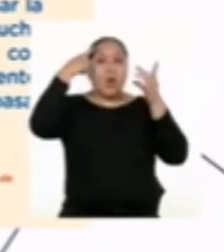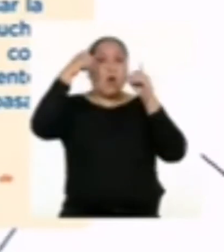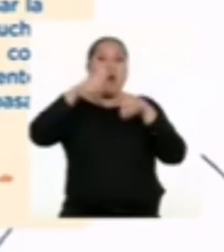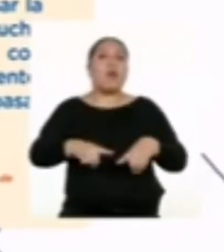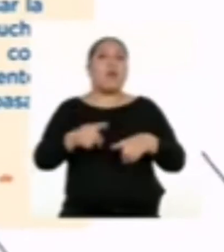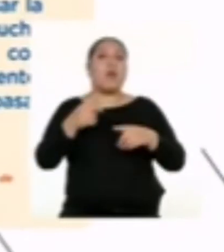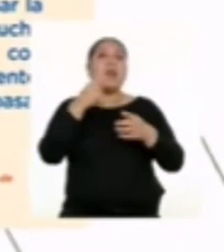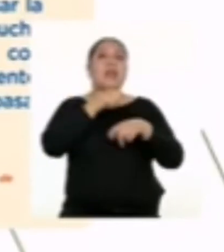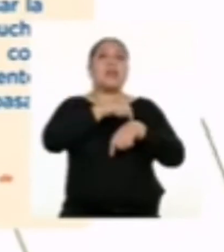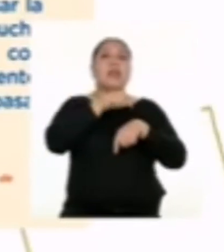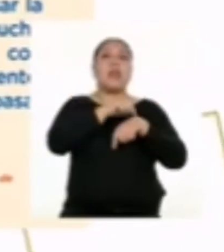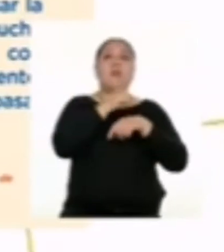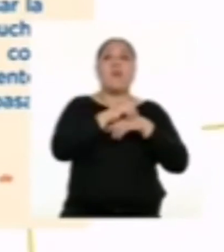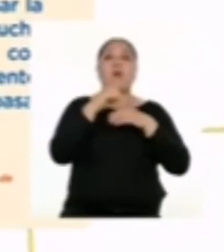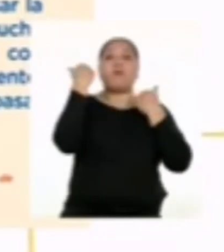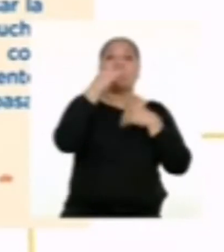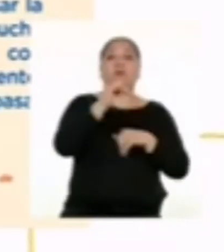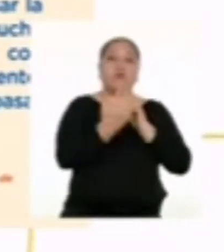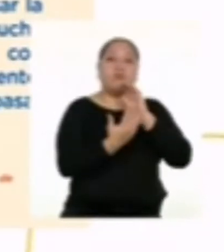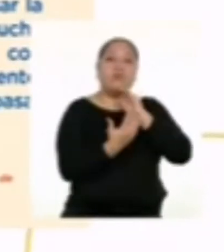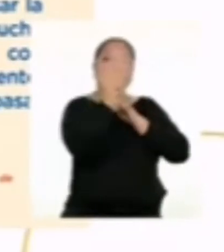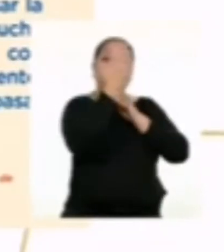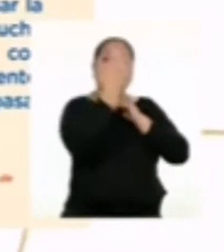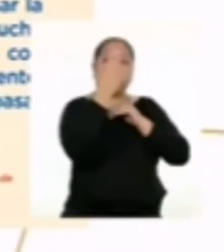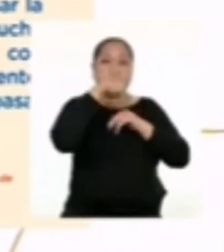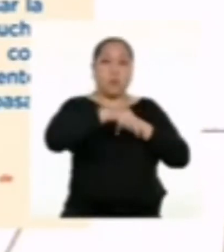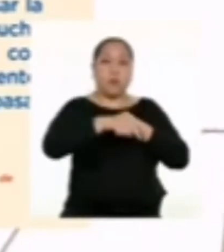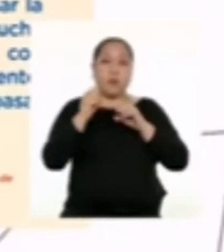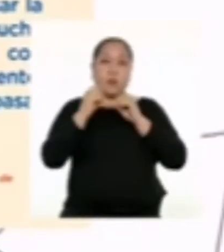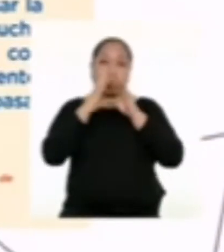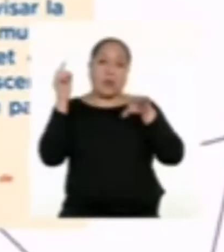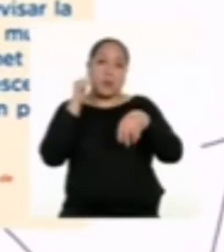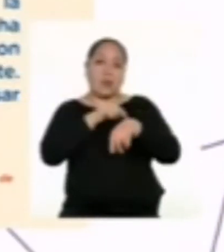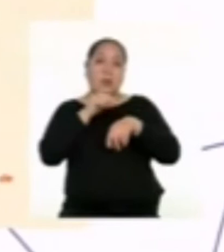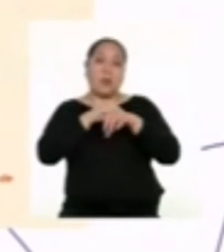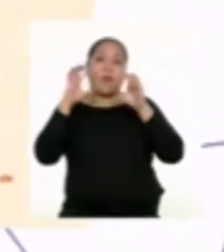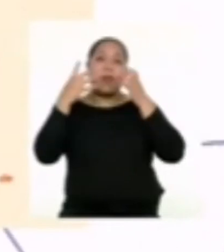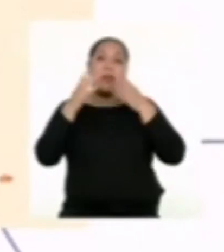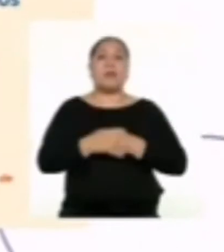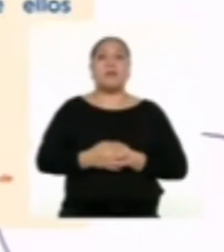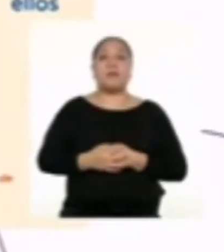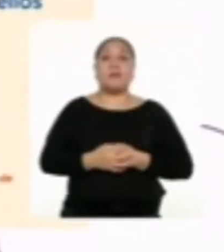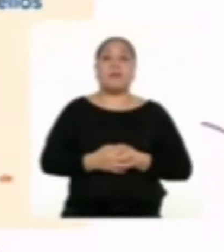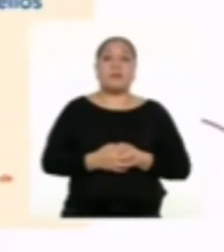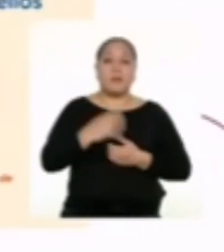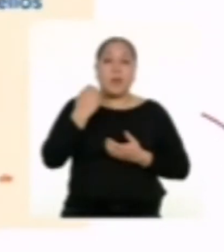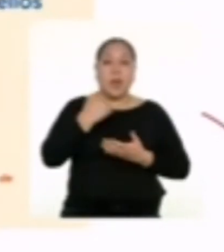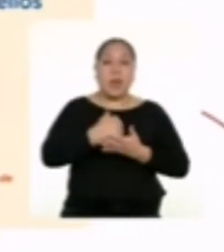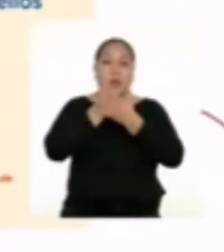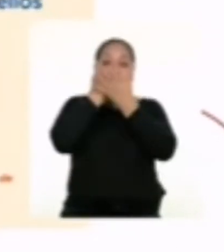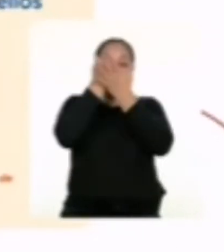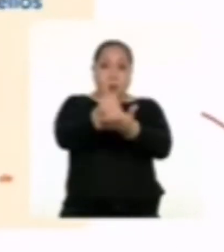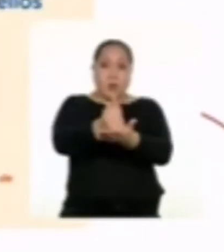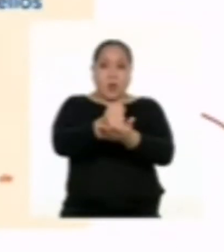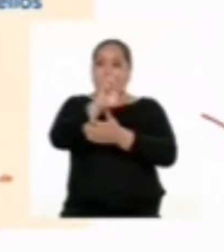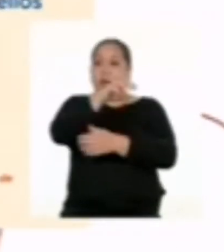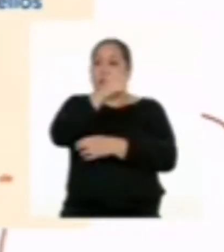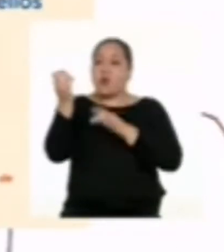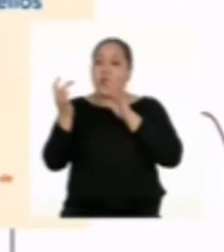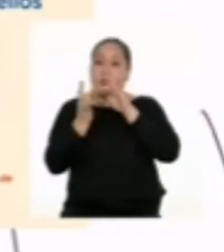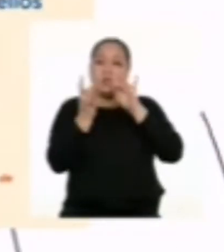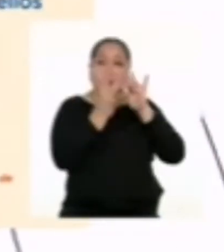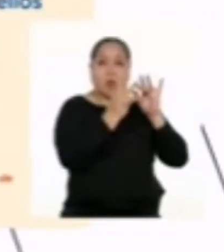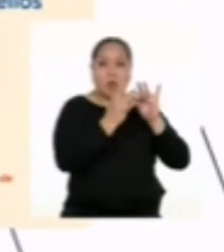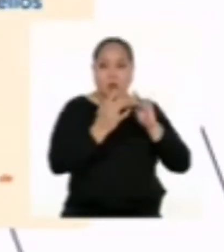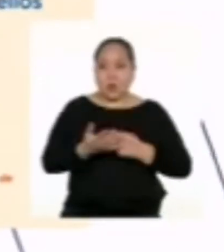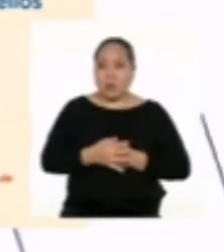tiempo que pueden pasar frente a una pantalla durante los días escolares. Ayude a que otros se